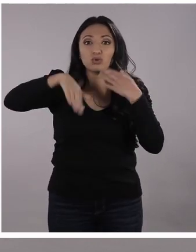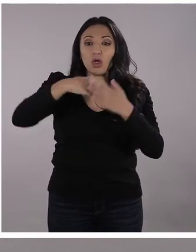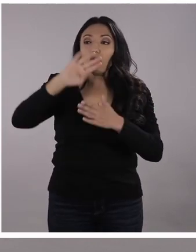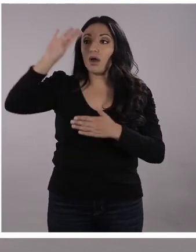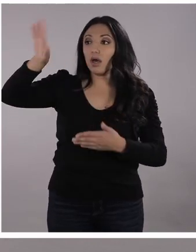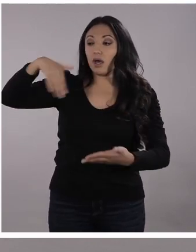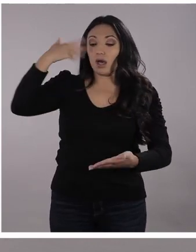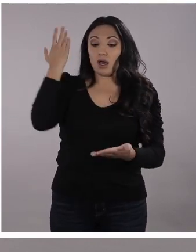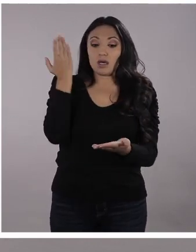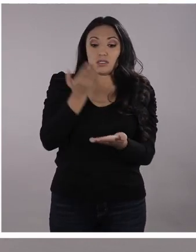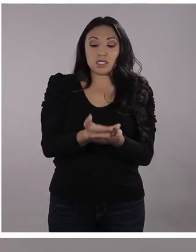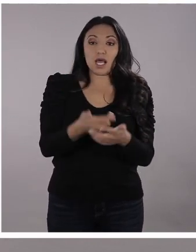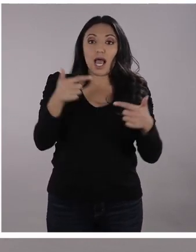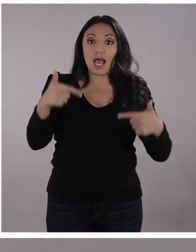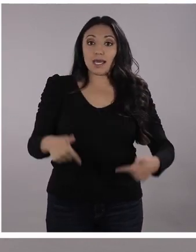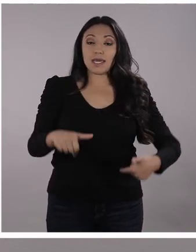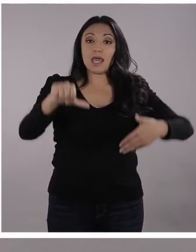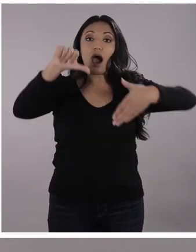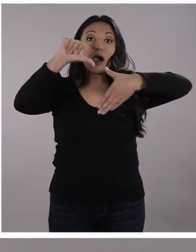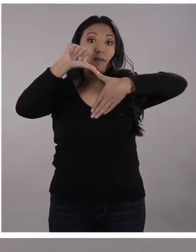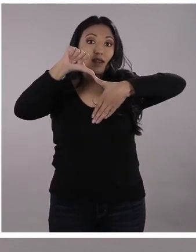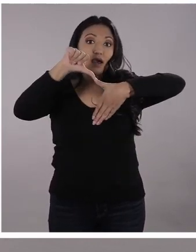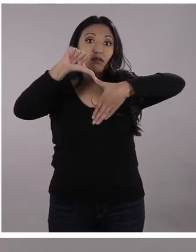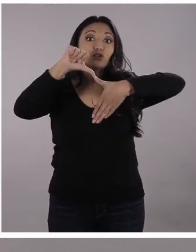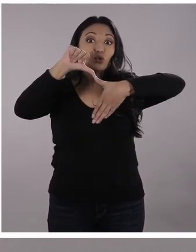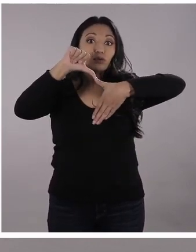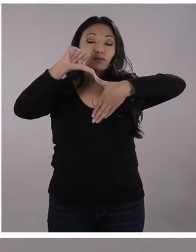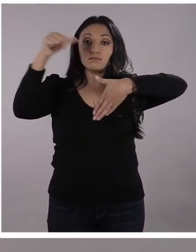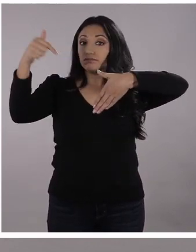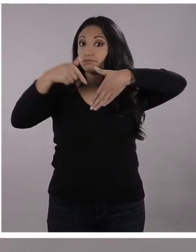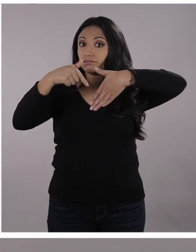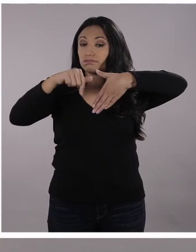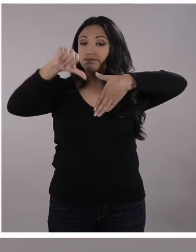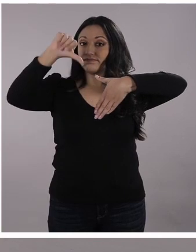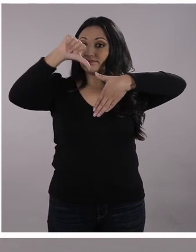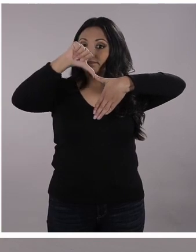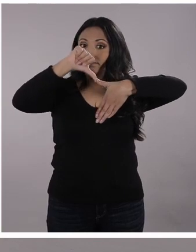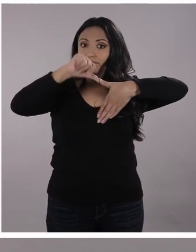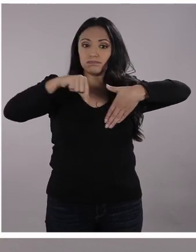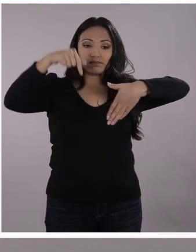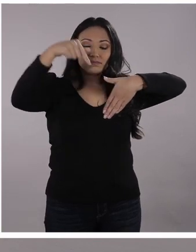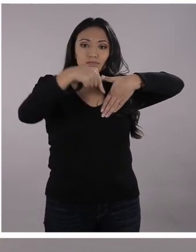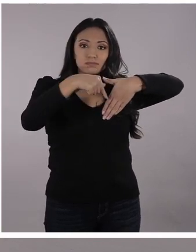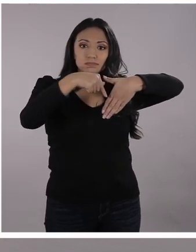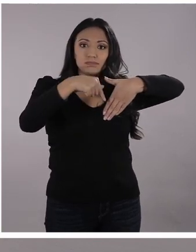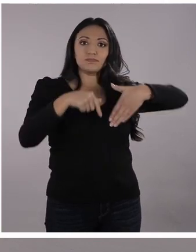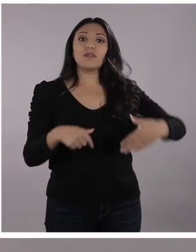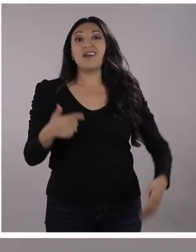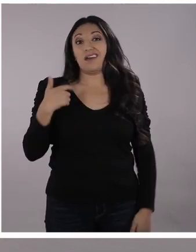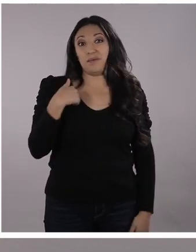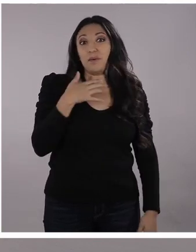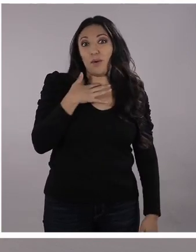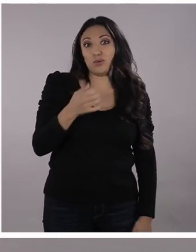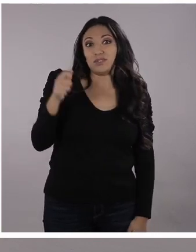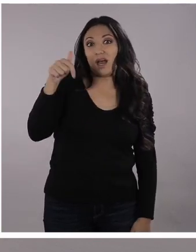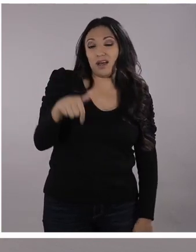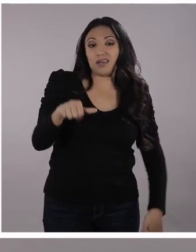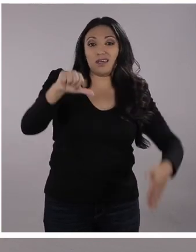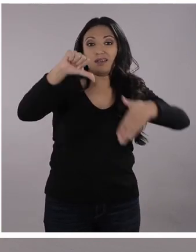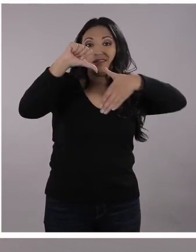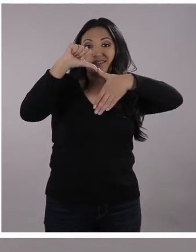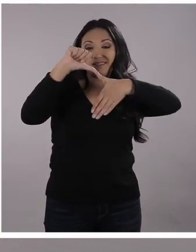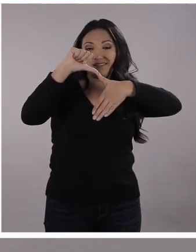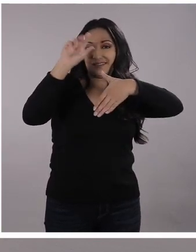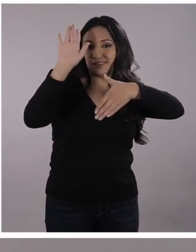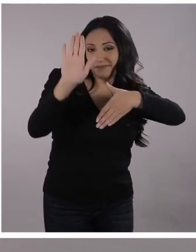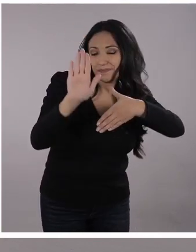nuestra Sudamérica. Ahora digo nuestra porque, ¿sabe qué? Me voy a venir a vivir acá. Me encanta este país